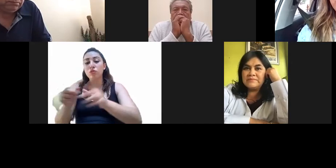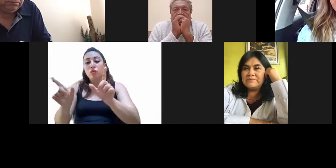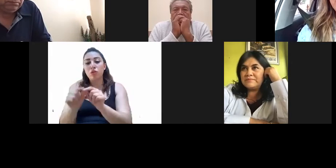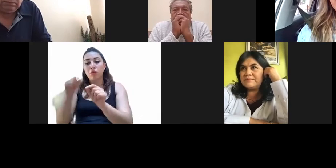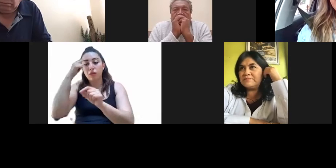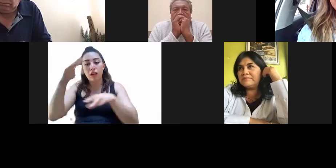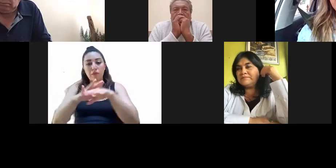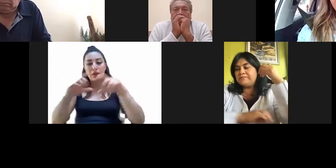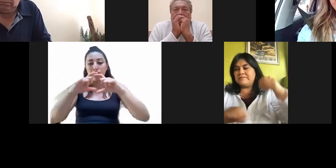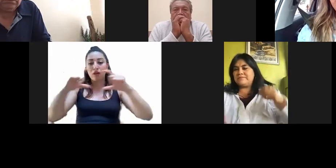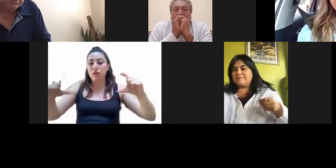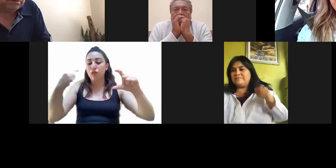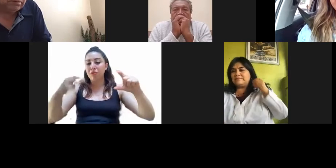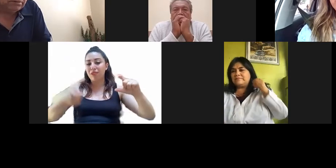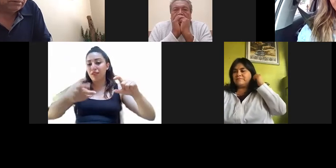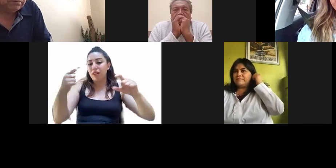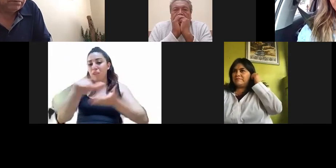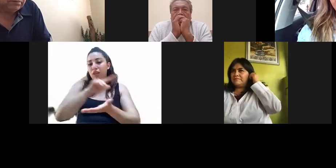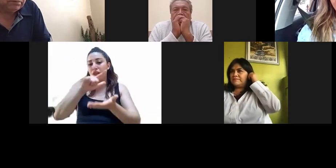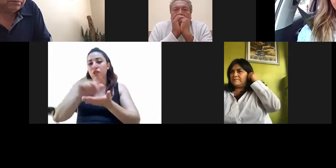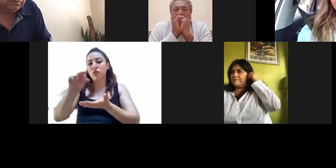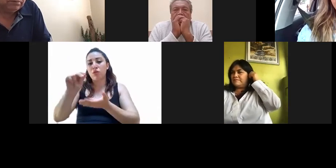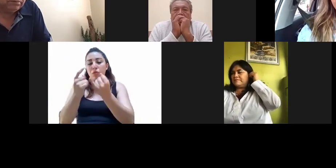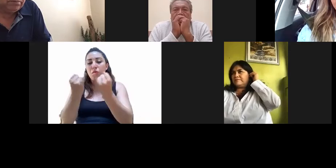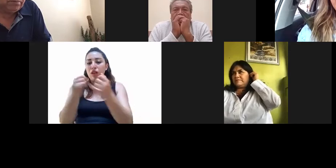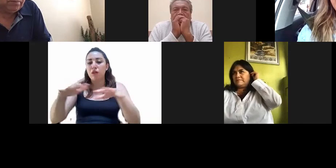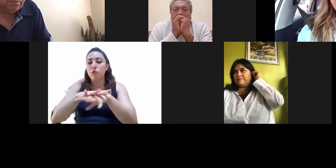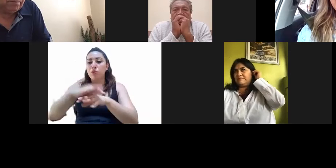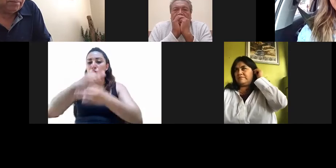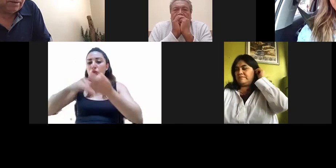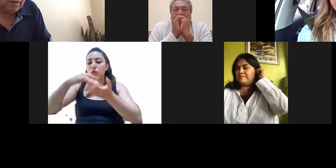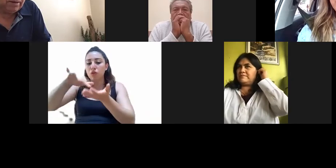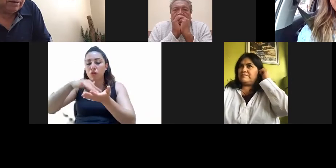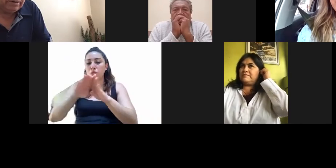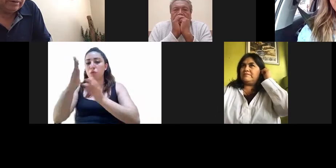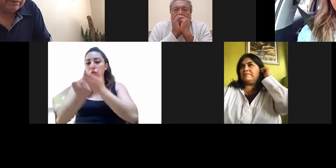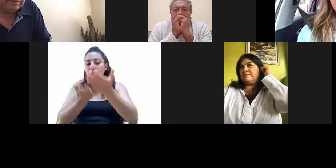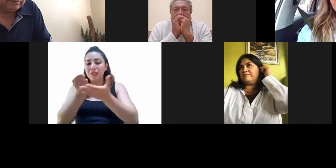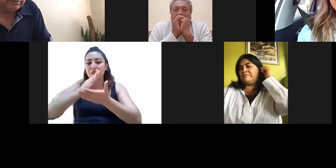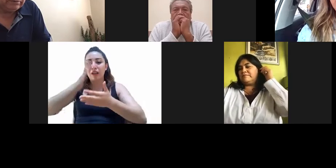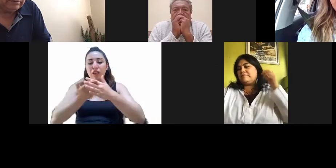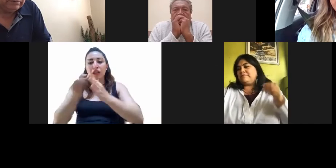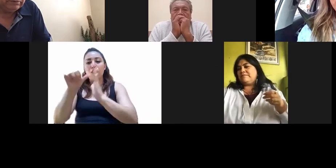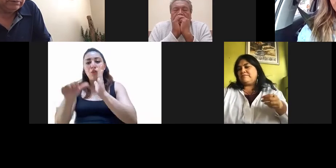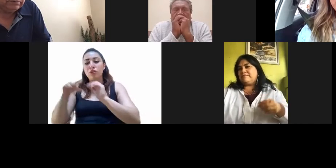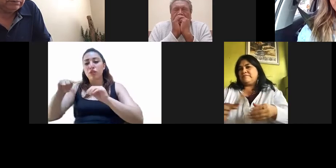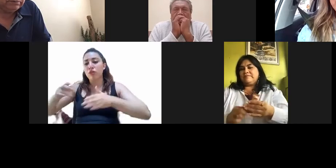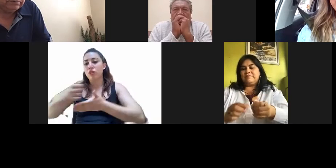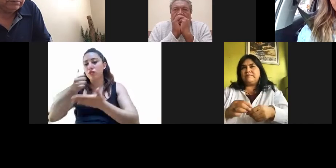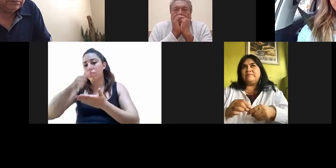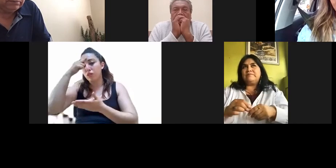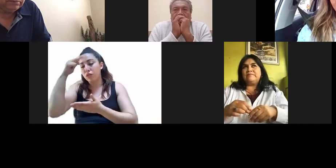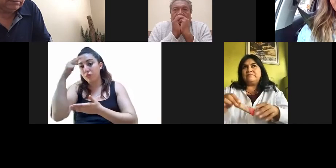en la denominación de la ley, sino que actualiza el contenido de sus disposiciones conforme otras reformas legales que esta soberanía ha realizado, así como con la estructura